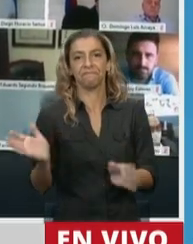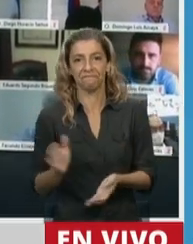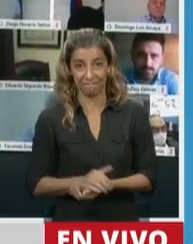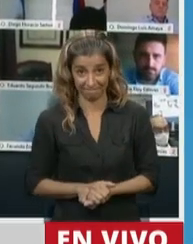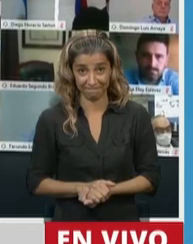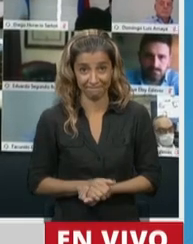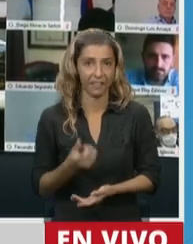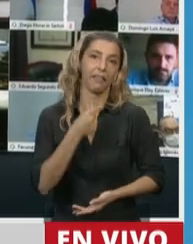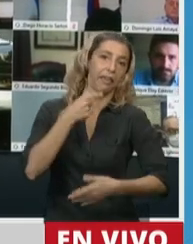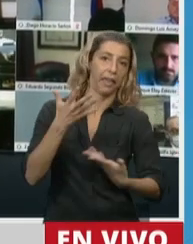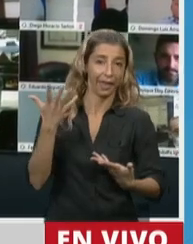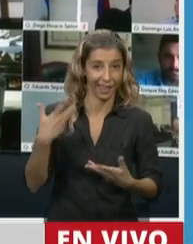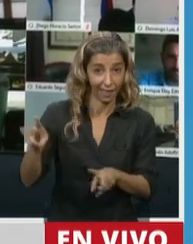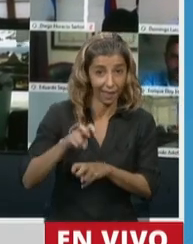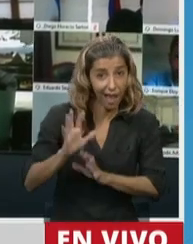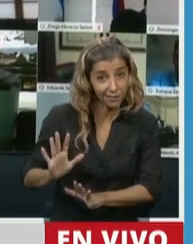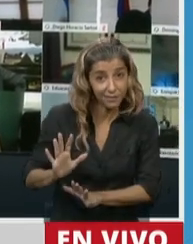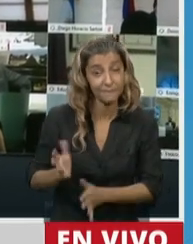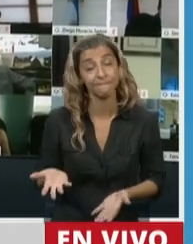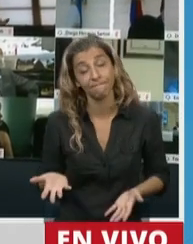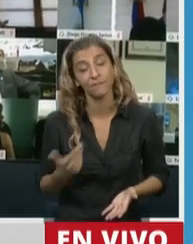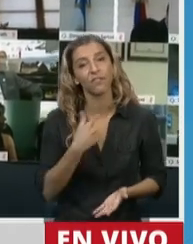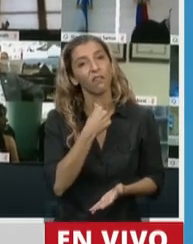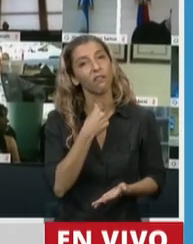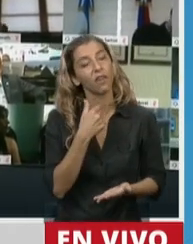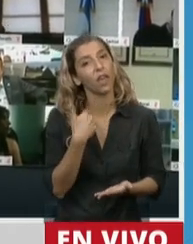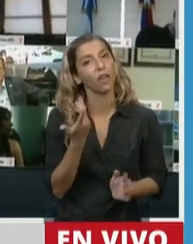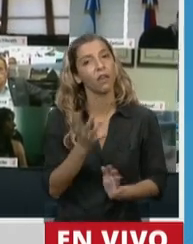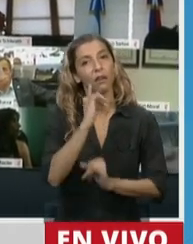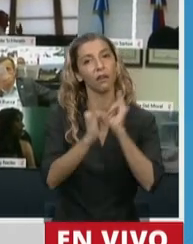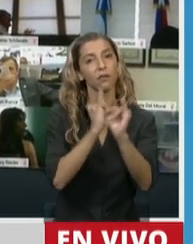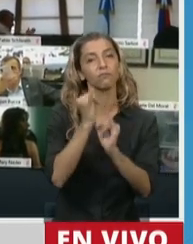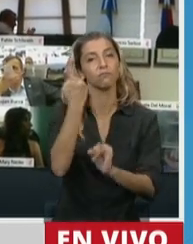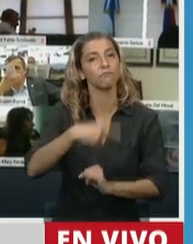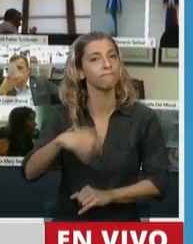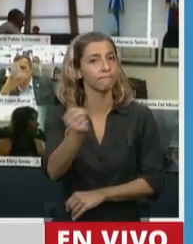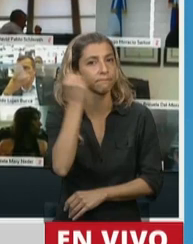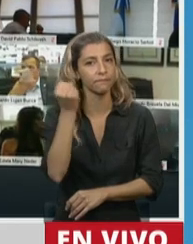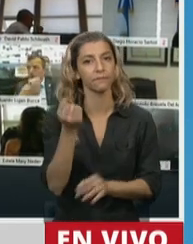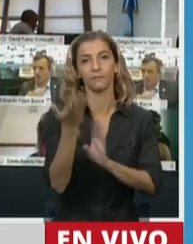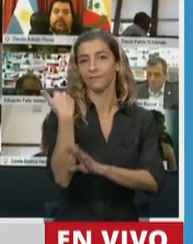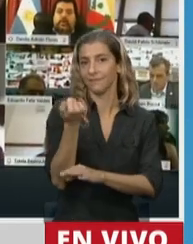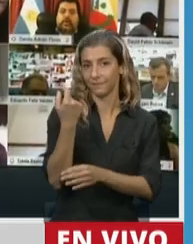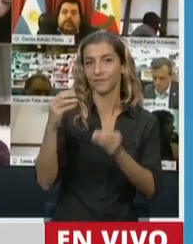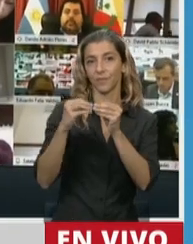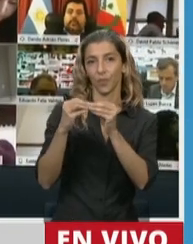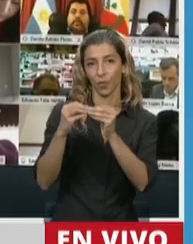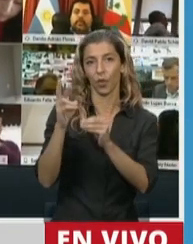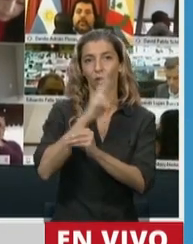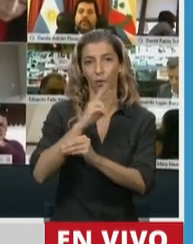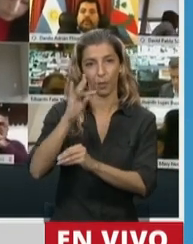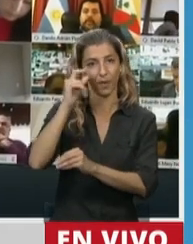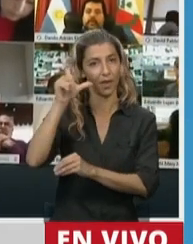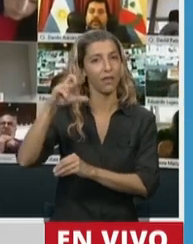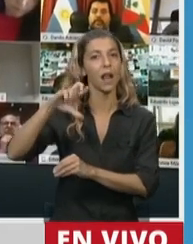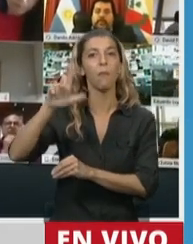también plantear algo muy importante, lo señalaba mi compañera Romina del Pla recién, el tema de los docentes